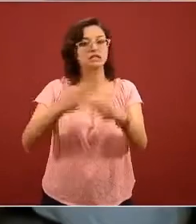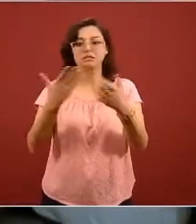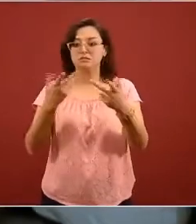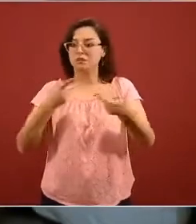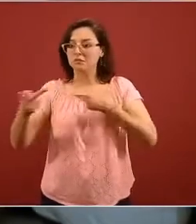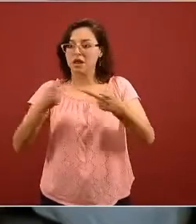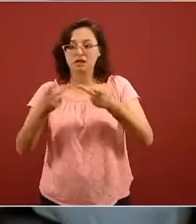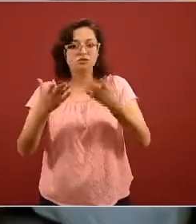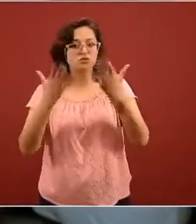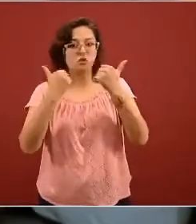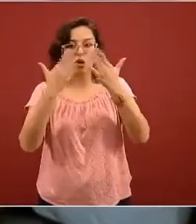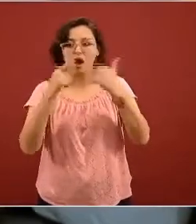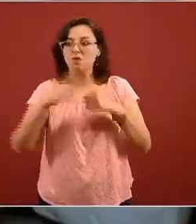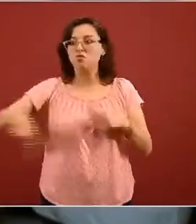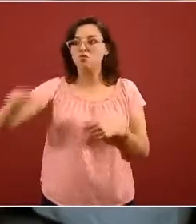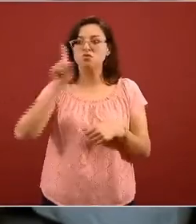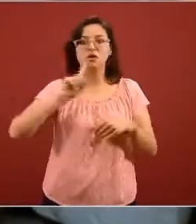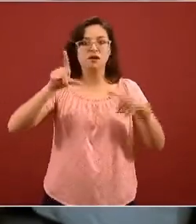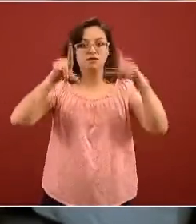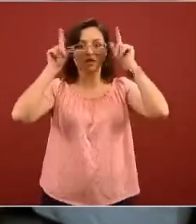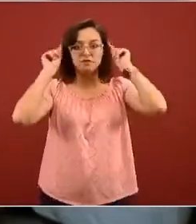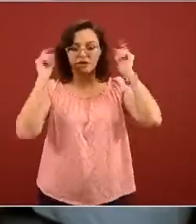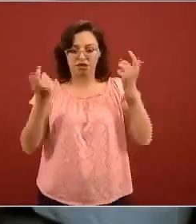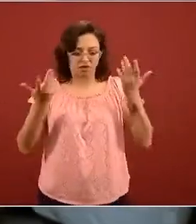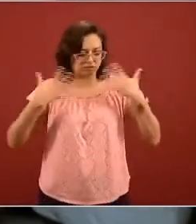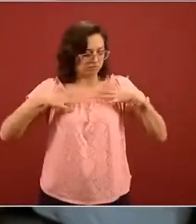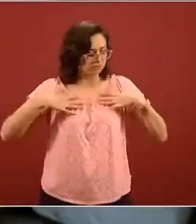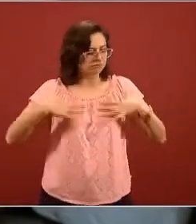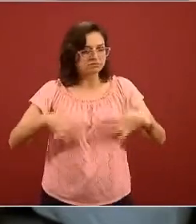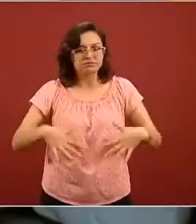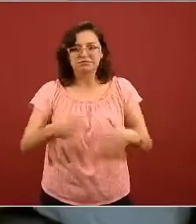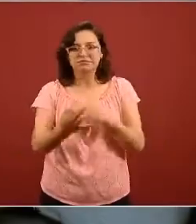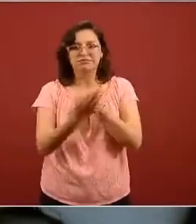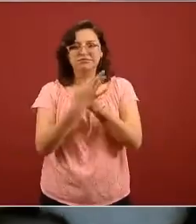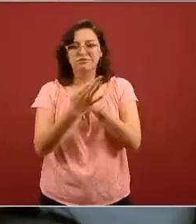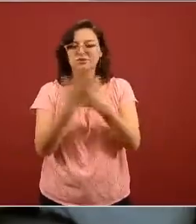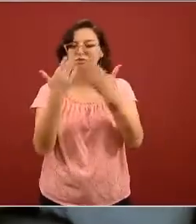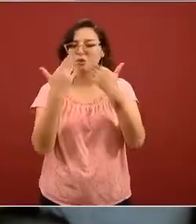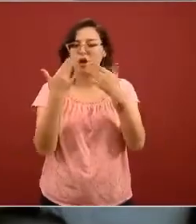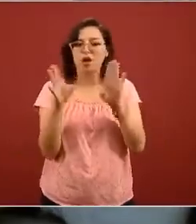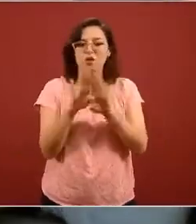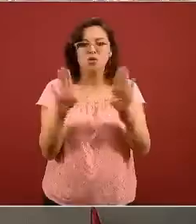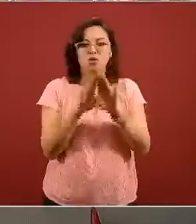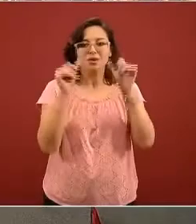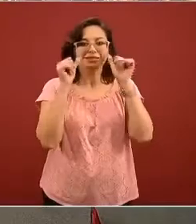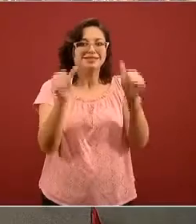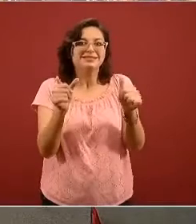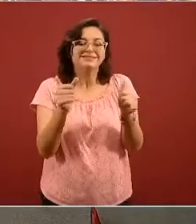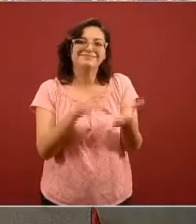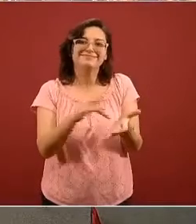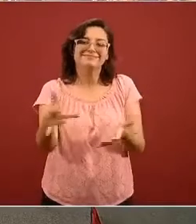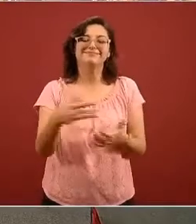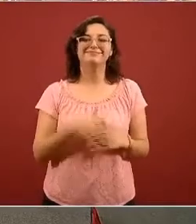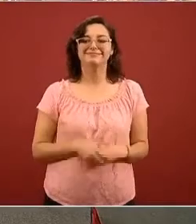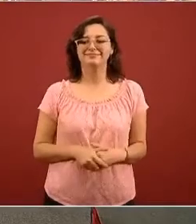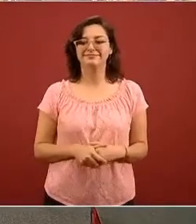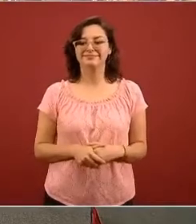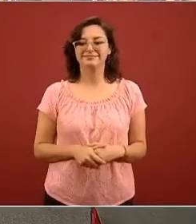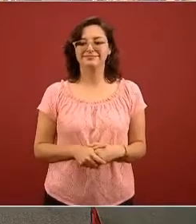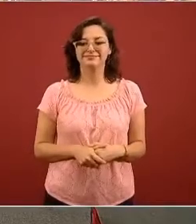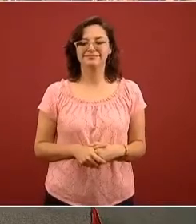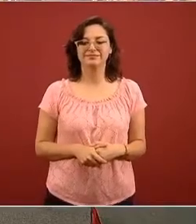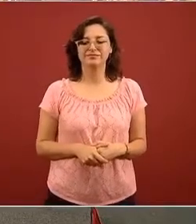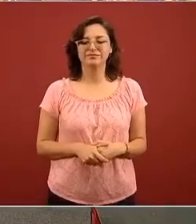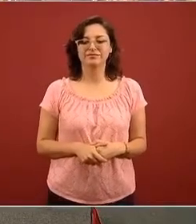esas enfermeras no traen el equipo de protección ¿cómo le van a hacer para resolver esto? Gracias Muchas gracias